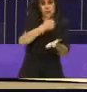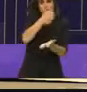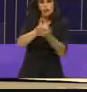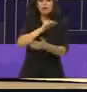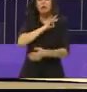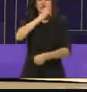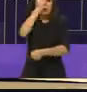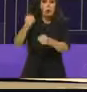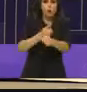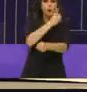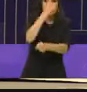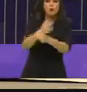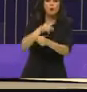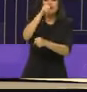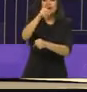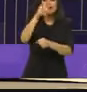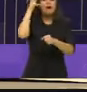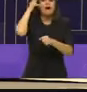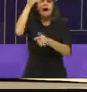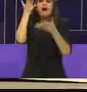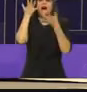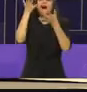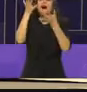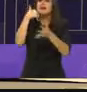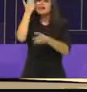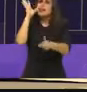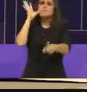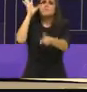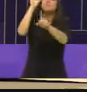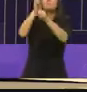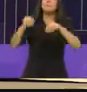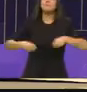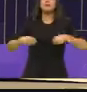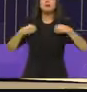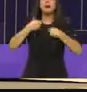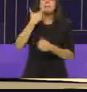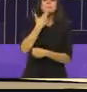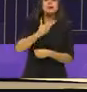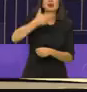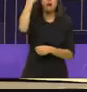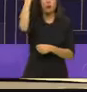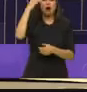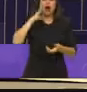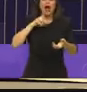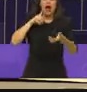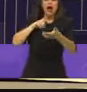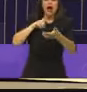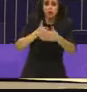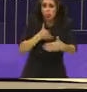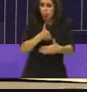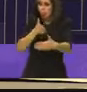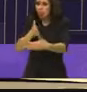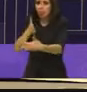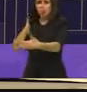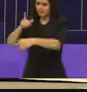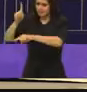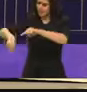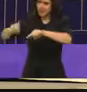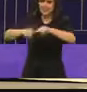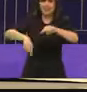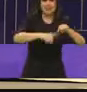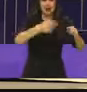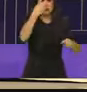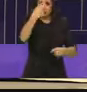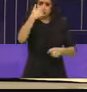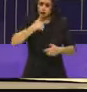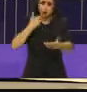sí es aspirar aspirar a vivir mejor a borrar esas fronteras por eso en esta elección le pido a la